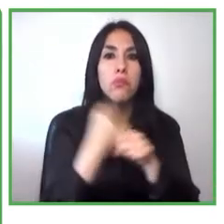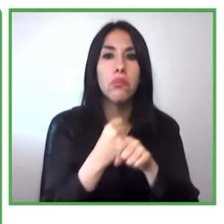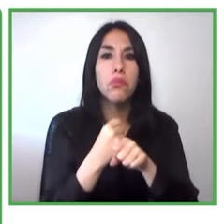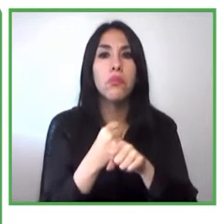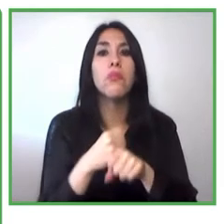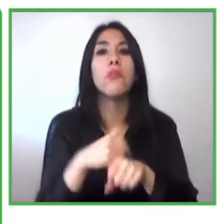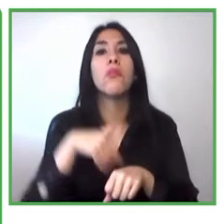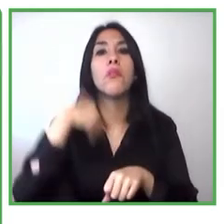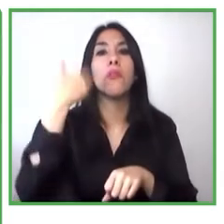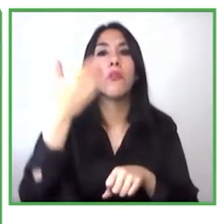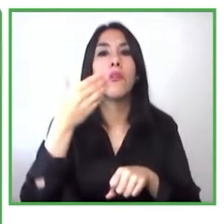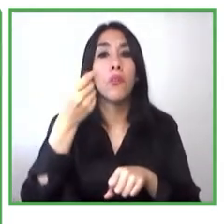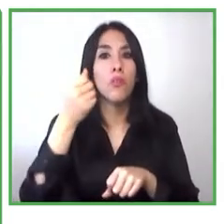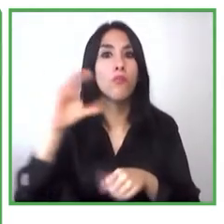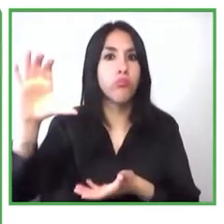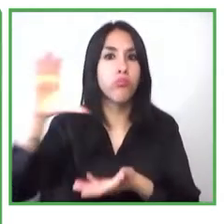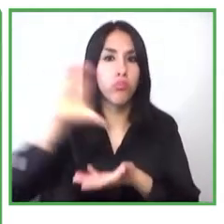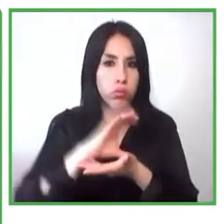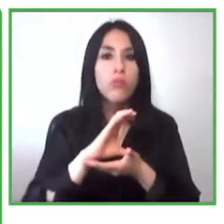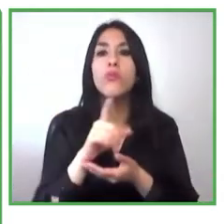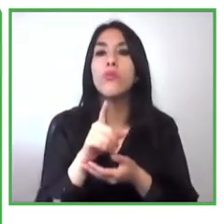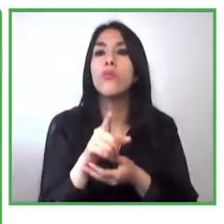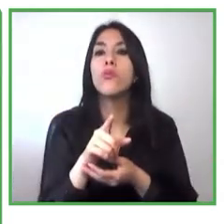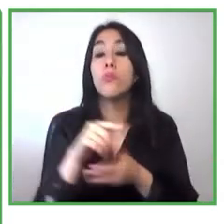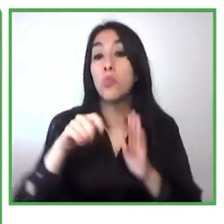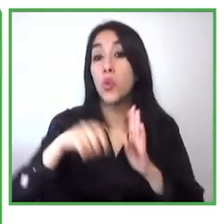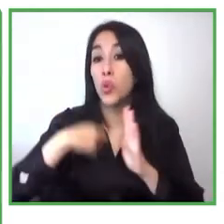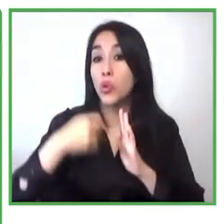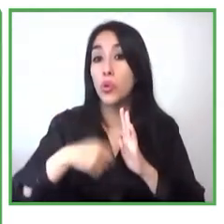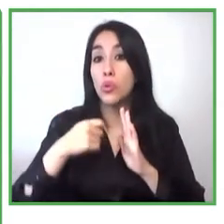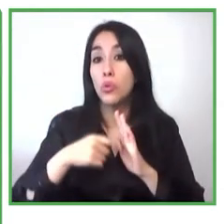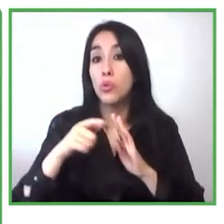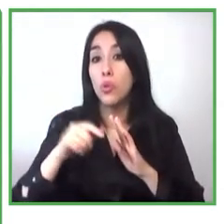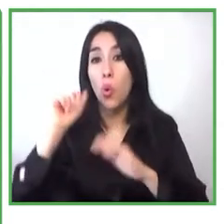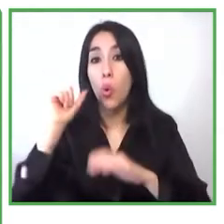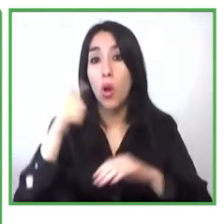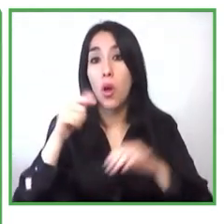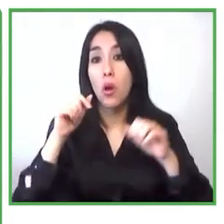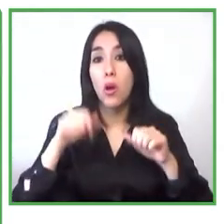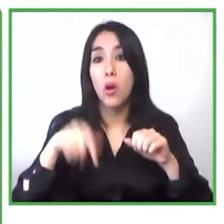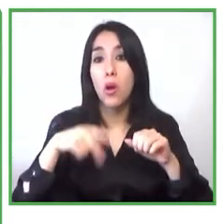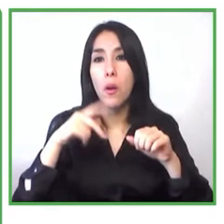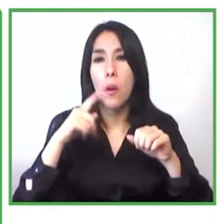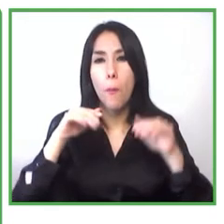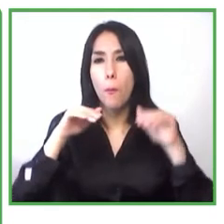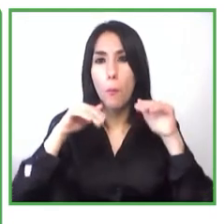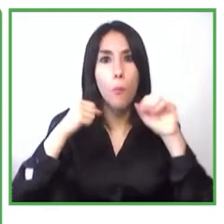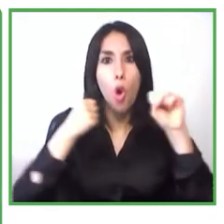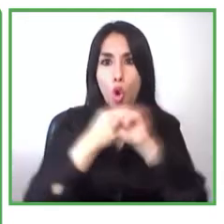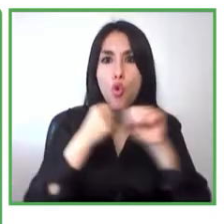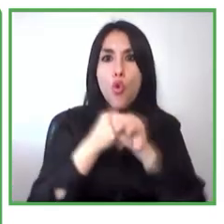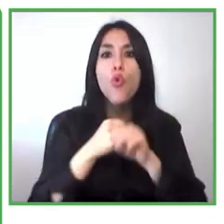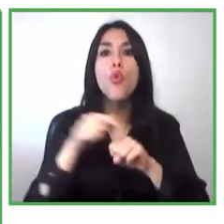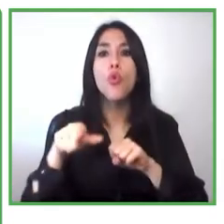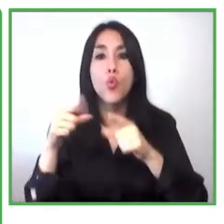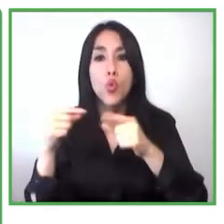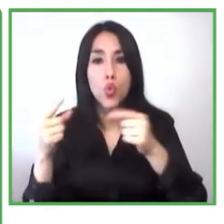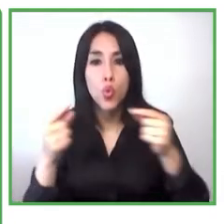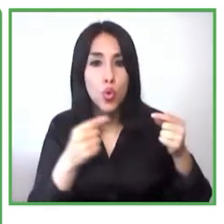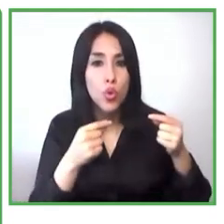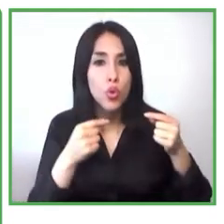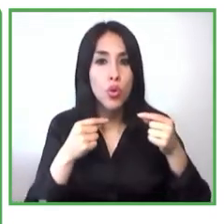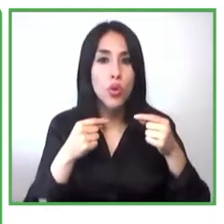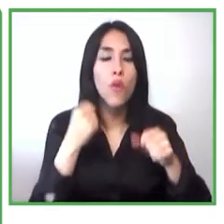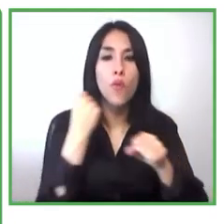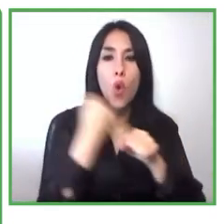dio todo el acompañamiento para que pudieran potencializar un producto ellos se dedican a la comercialización de miel de abejas